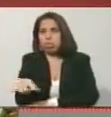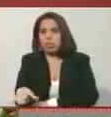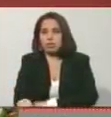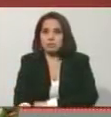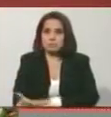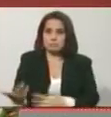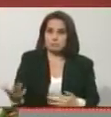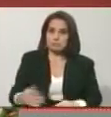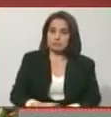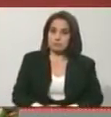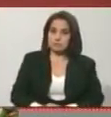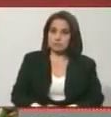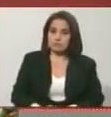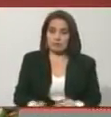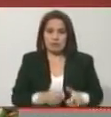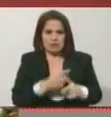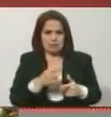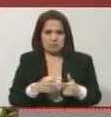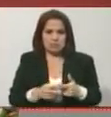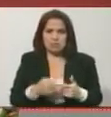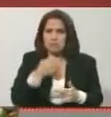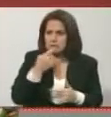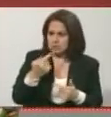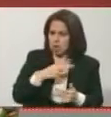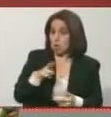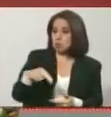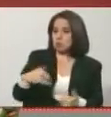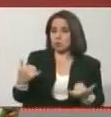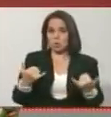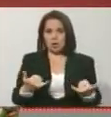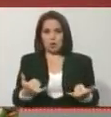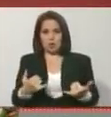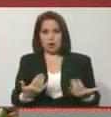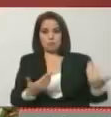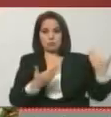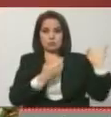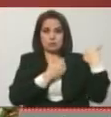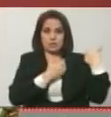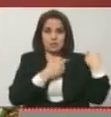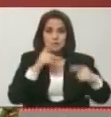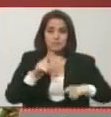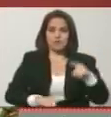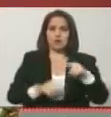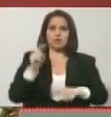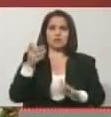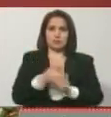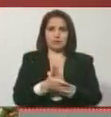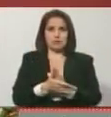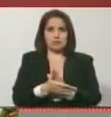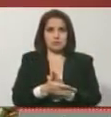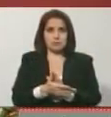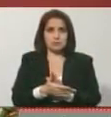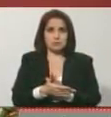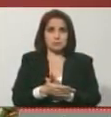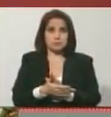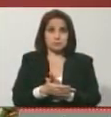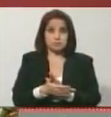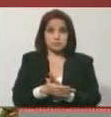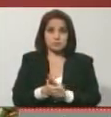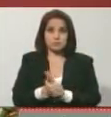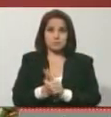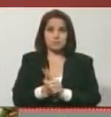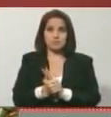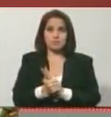De Chaguaramo, ¿vale? Entonces viene... Nosotros ahorita nos estamos encargando y están cortando las que ya no funcionan porque se